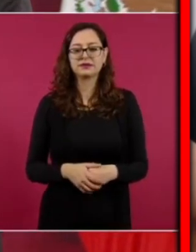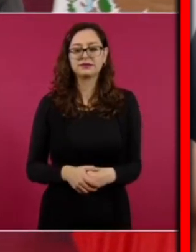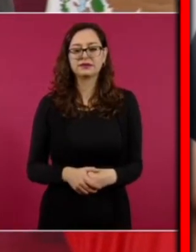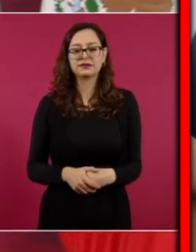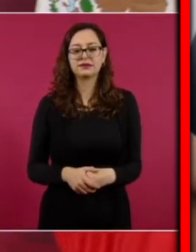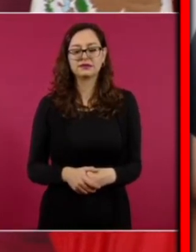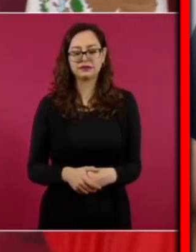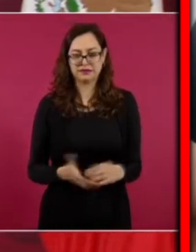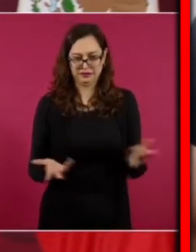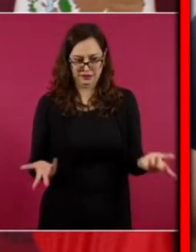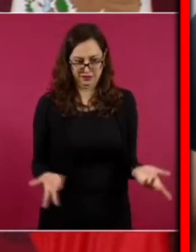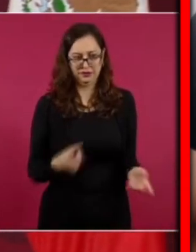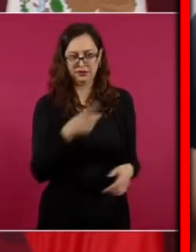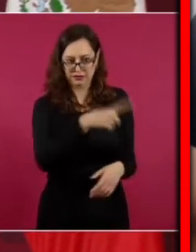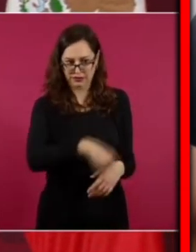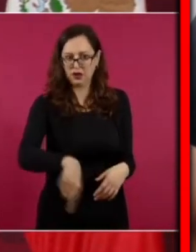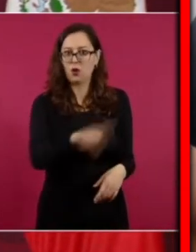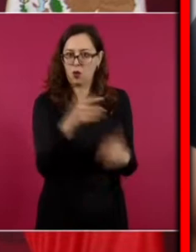dijeron